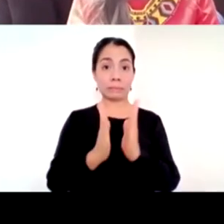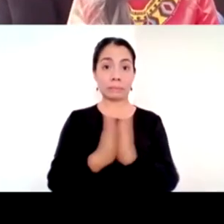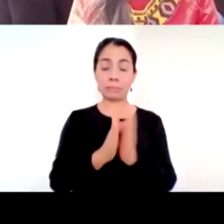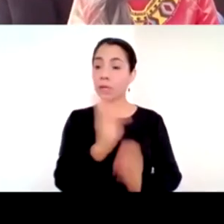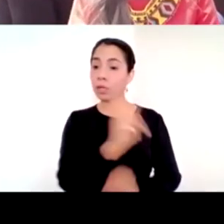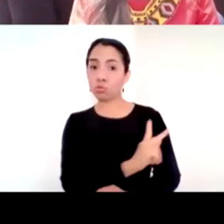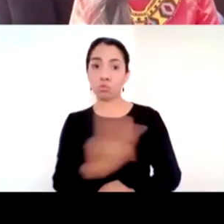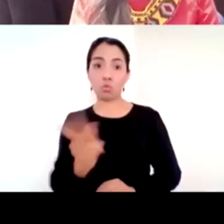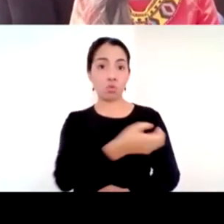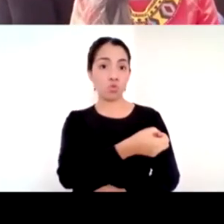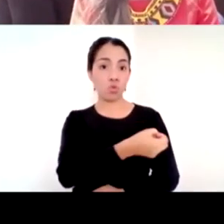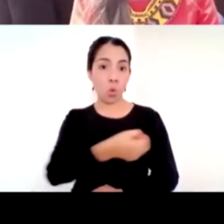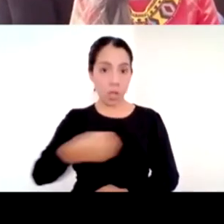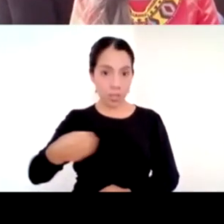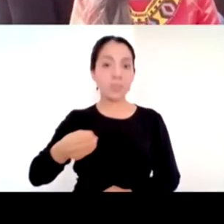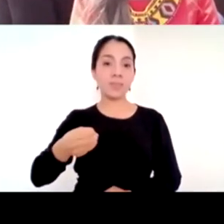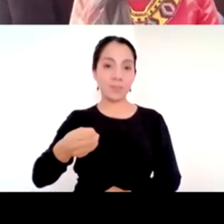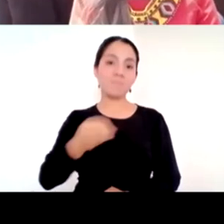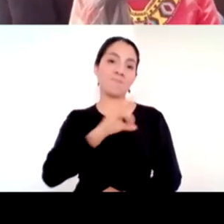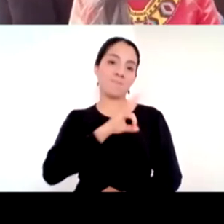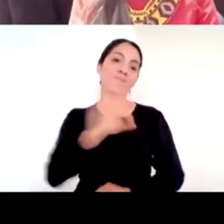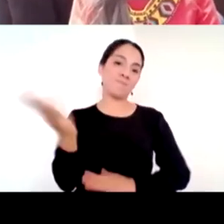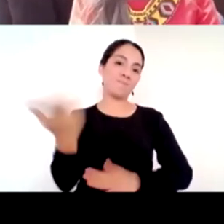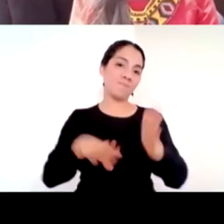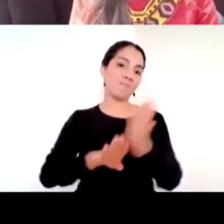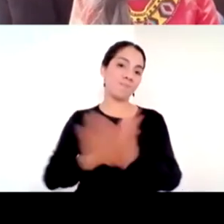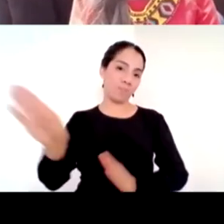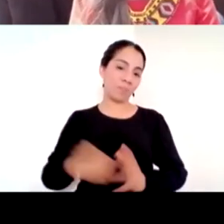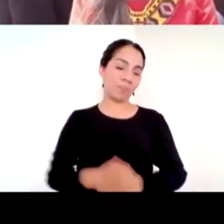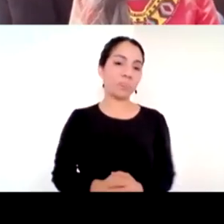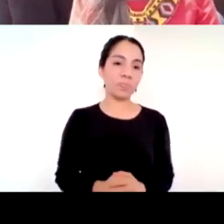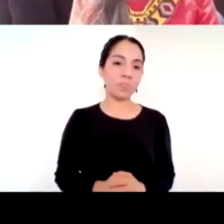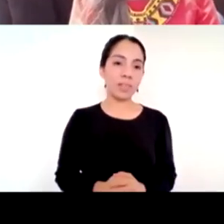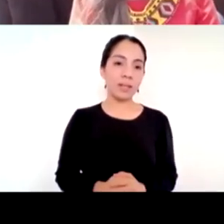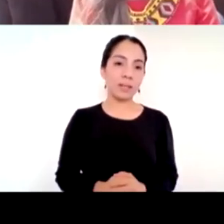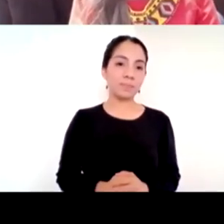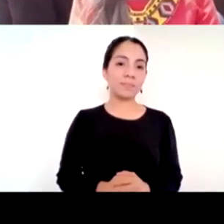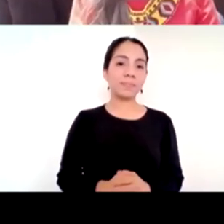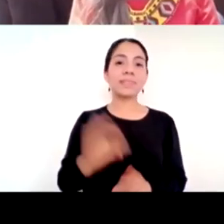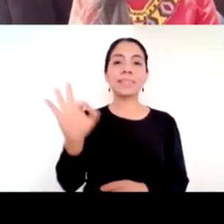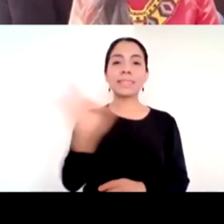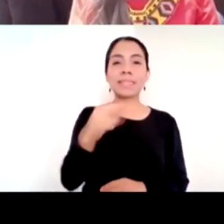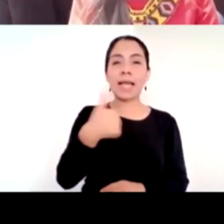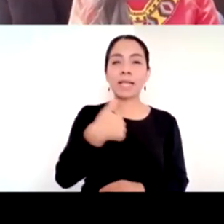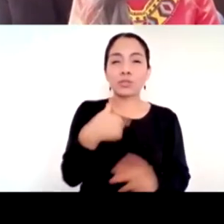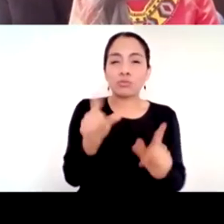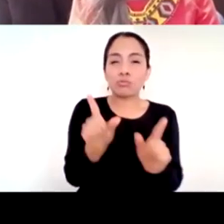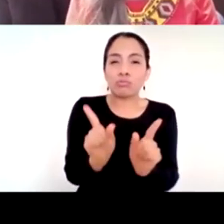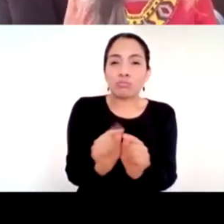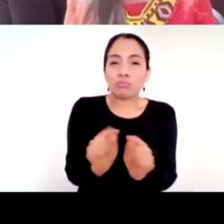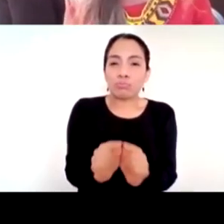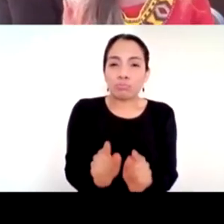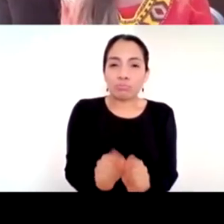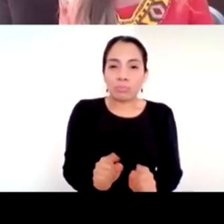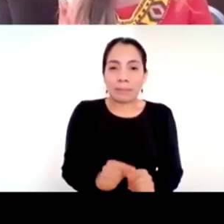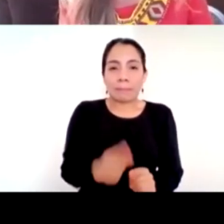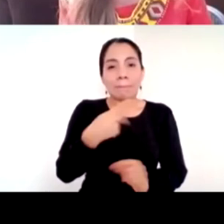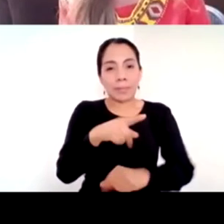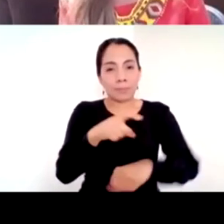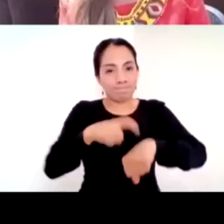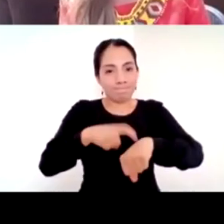perdón que sea así a mata caballo, pero el tiempo no nos permite hacer un detalle mayor,